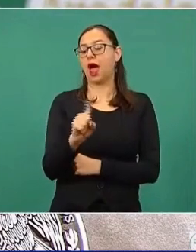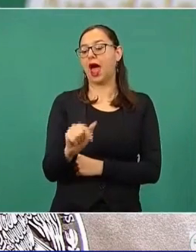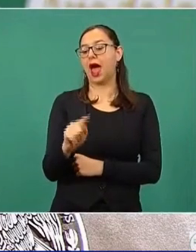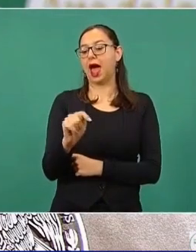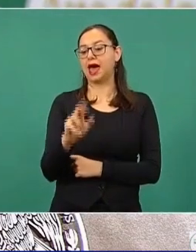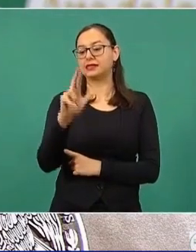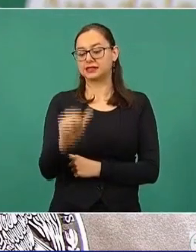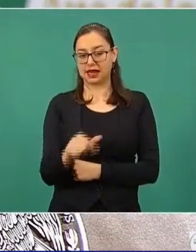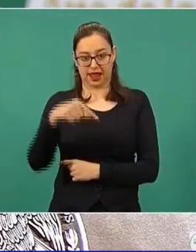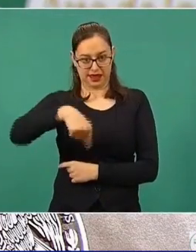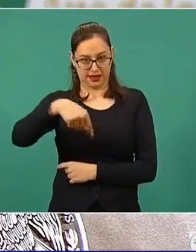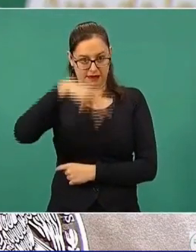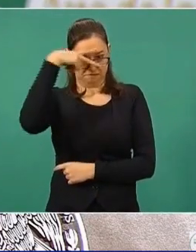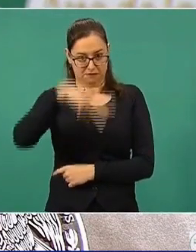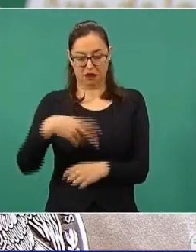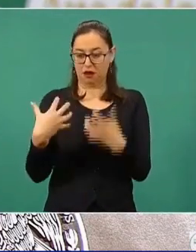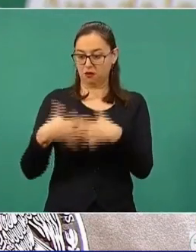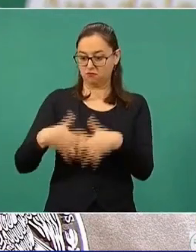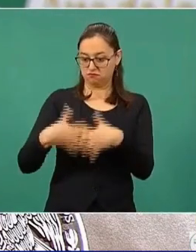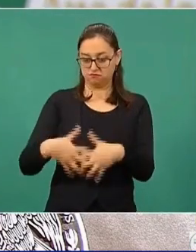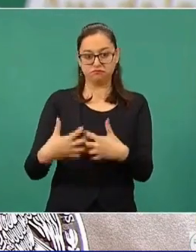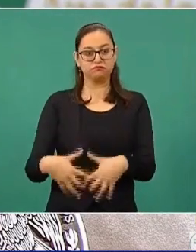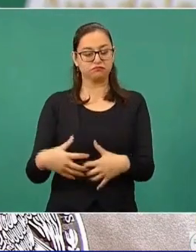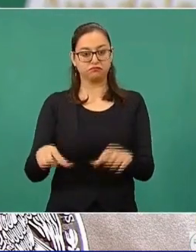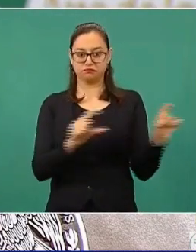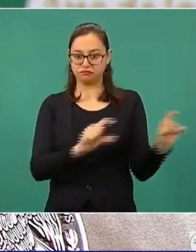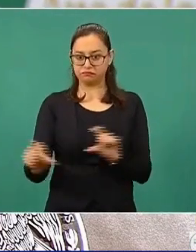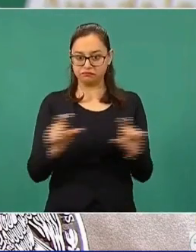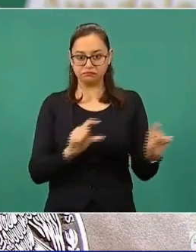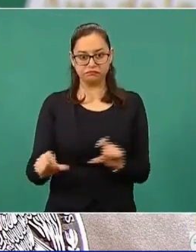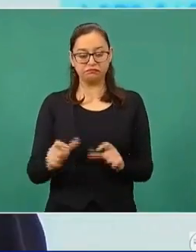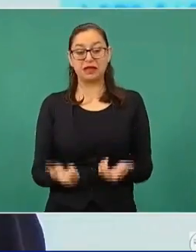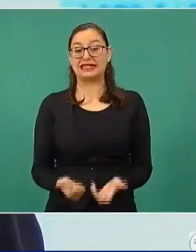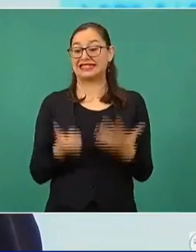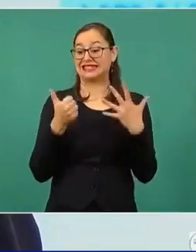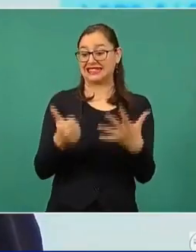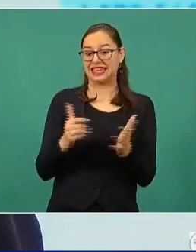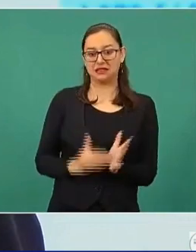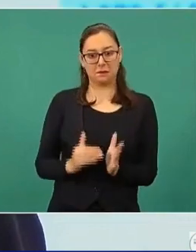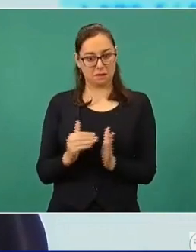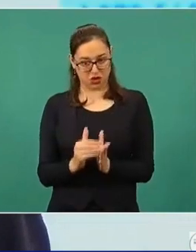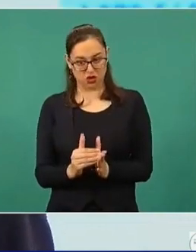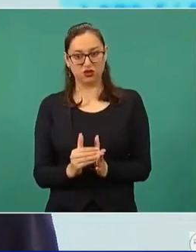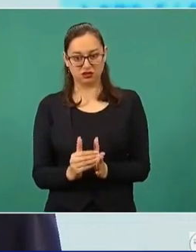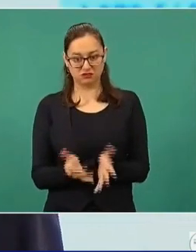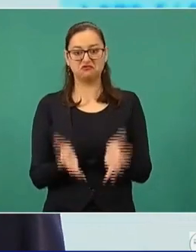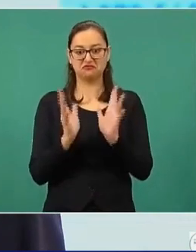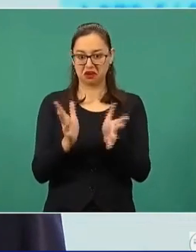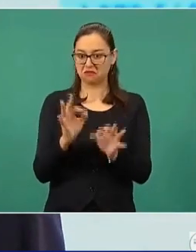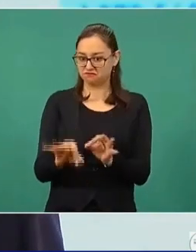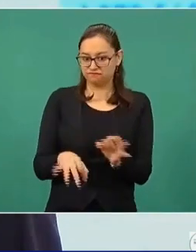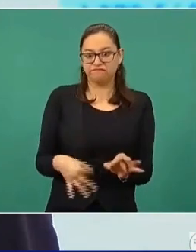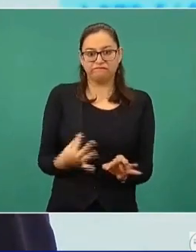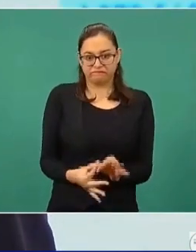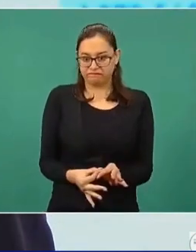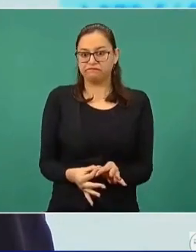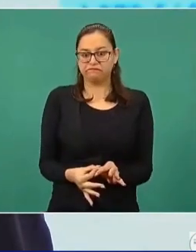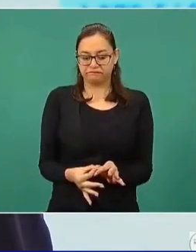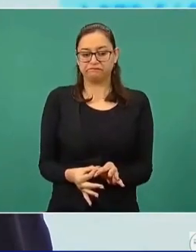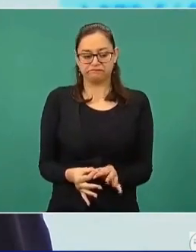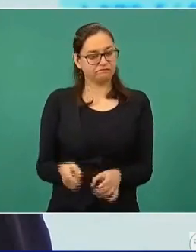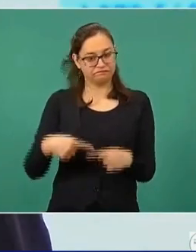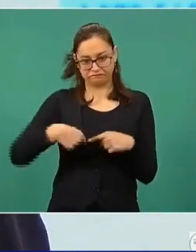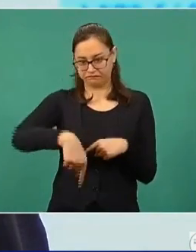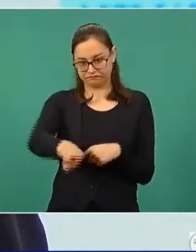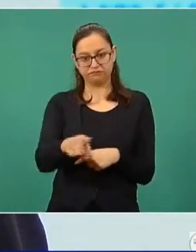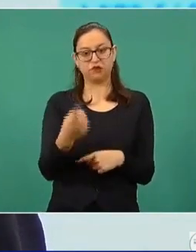vacuna que se envasa en México en cantidades importantes, seis millones de dosis de vacunas estarán siendo recibidas en